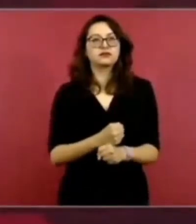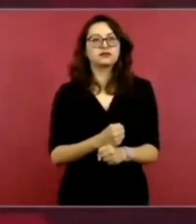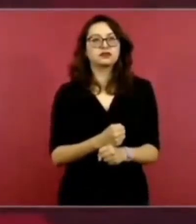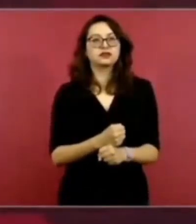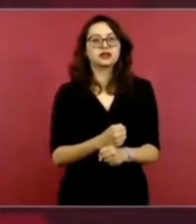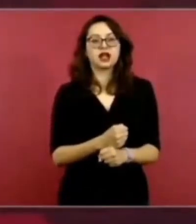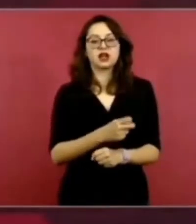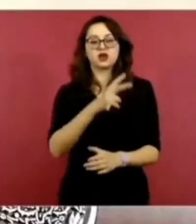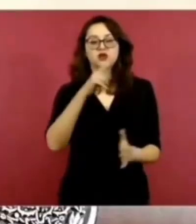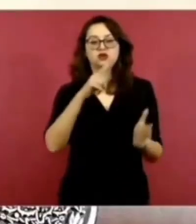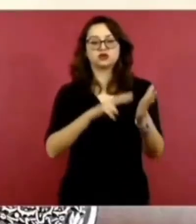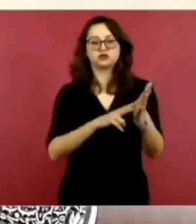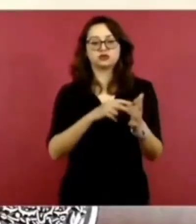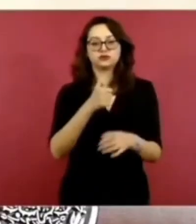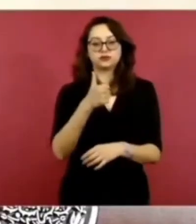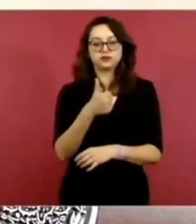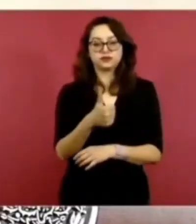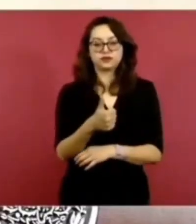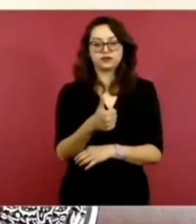seis